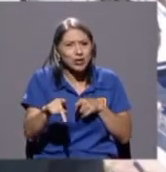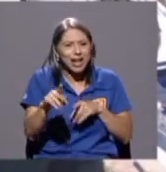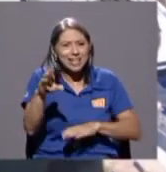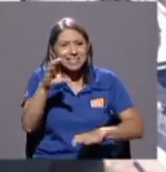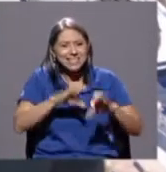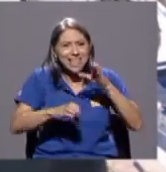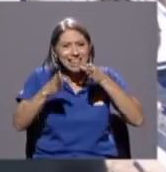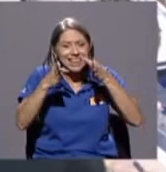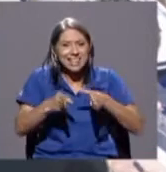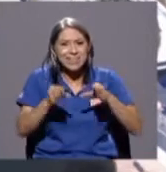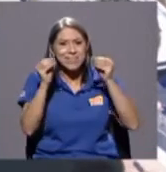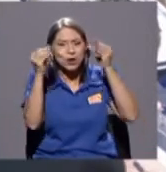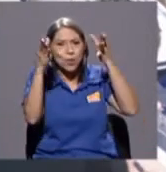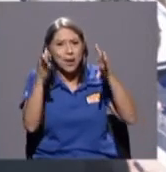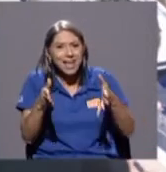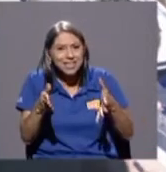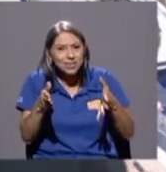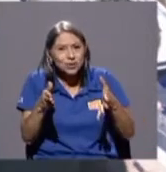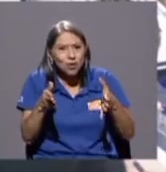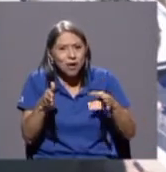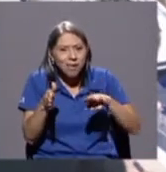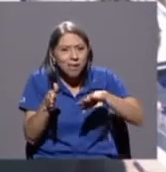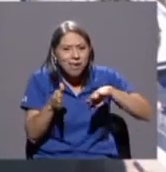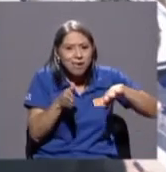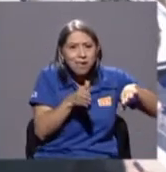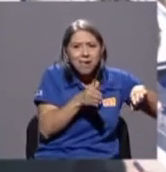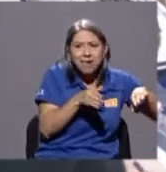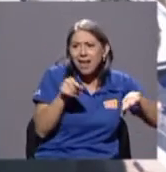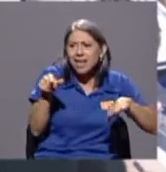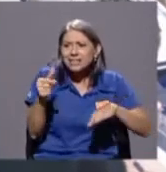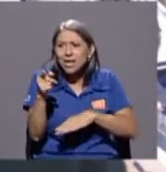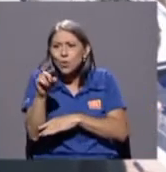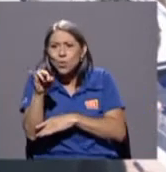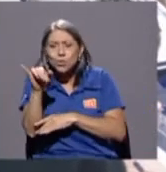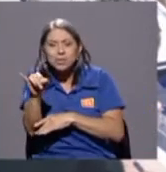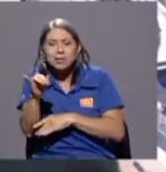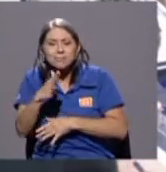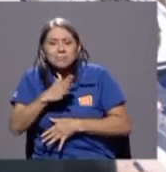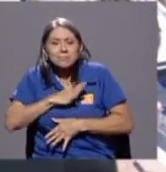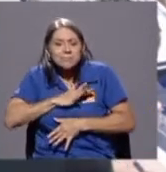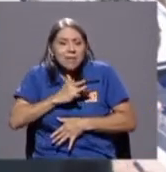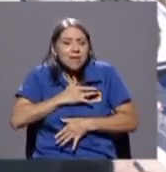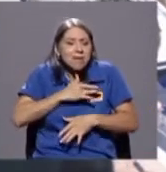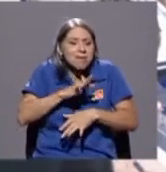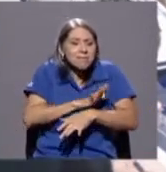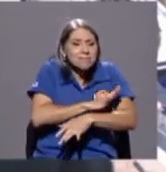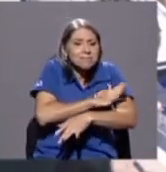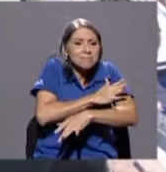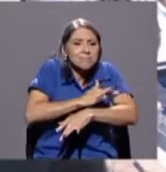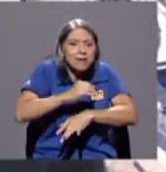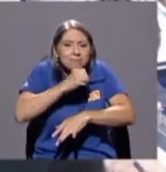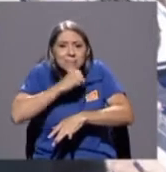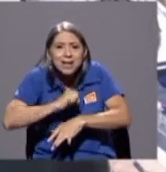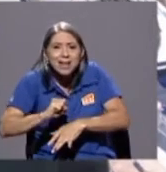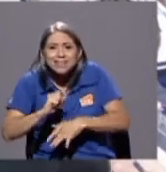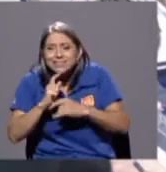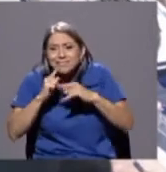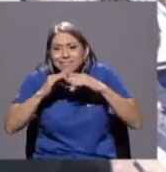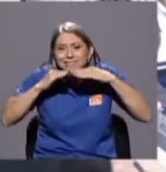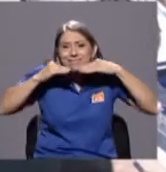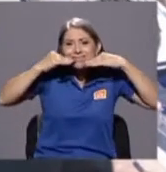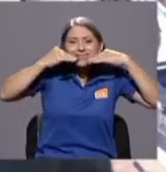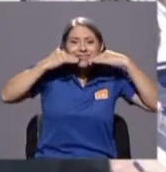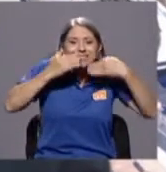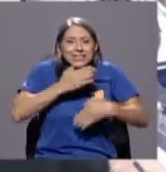científico el maestro a ese guti bohemio simpático agradable que disfrutaba enormemente de las